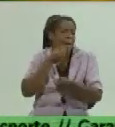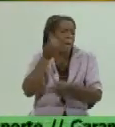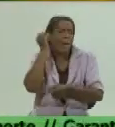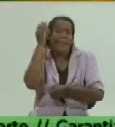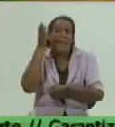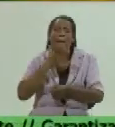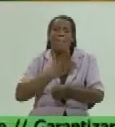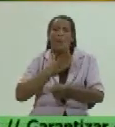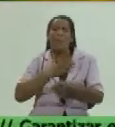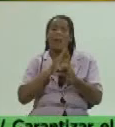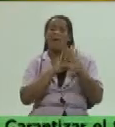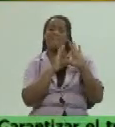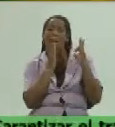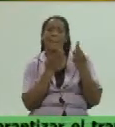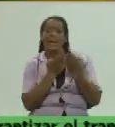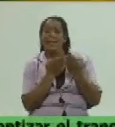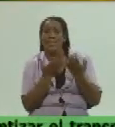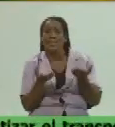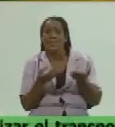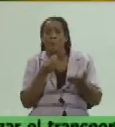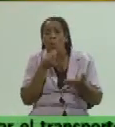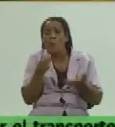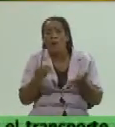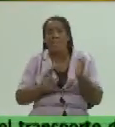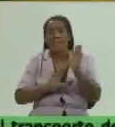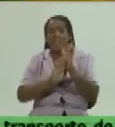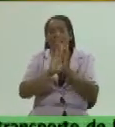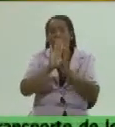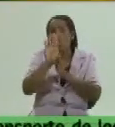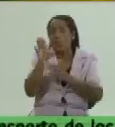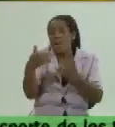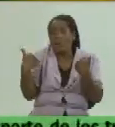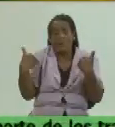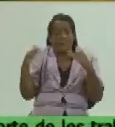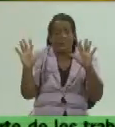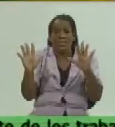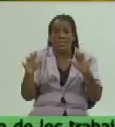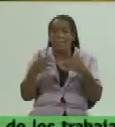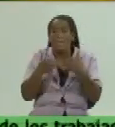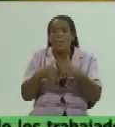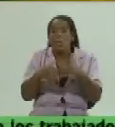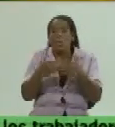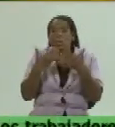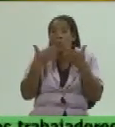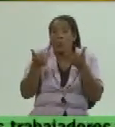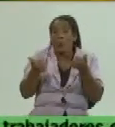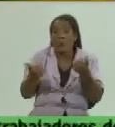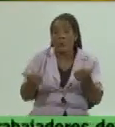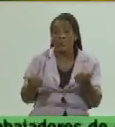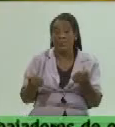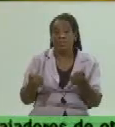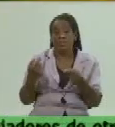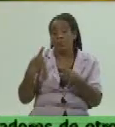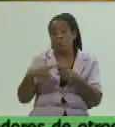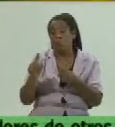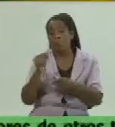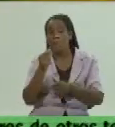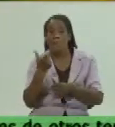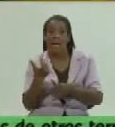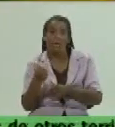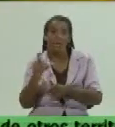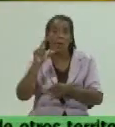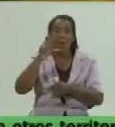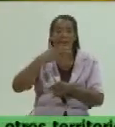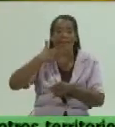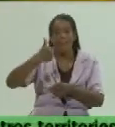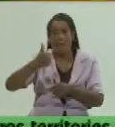y lo puede desarrollar en los lugares productos beneficiados que ya tendrían otro precio con otra calidad y